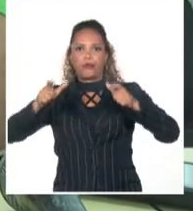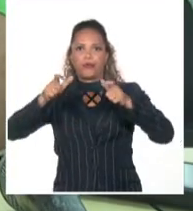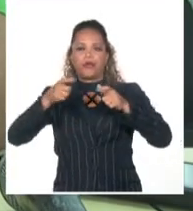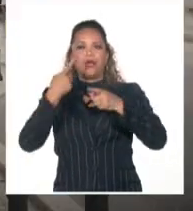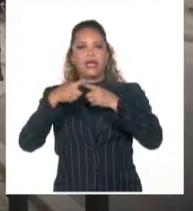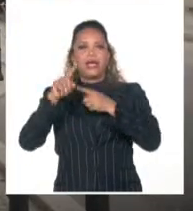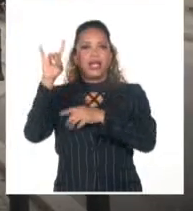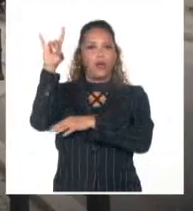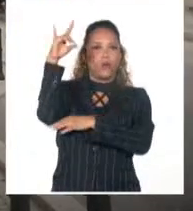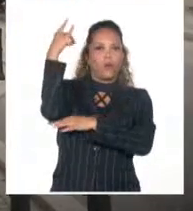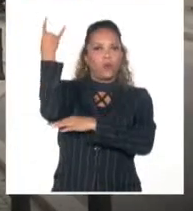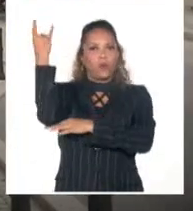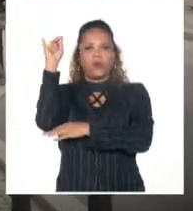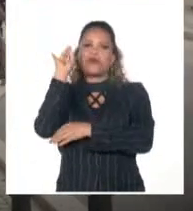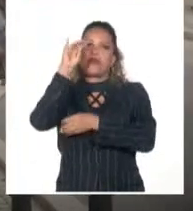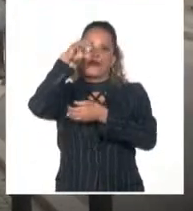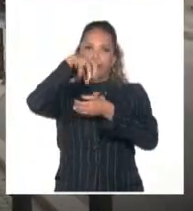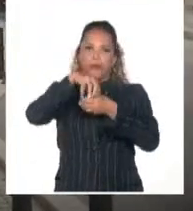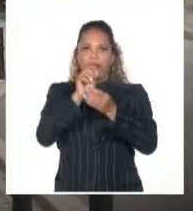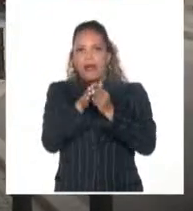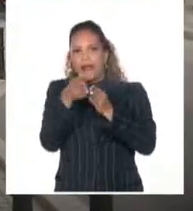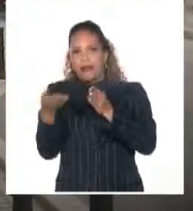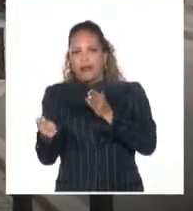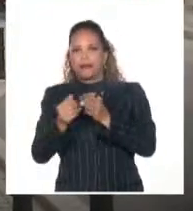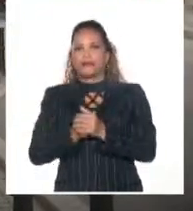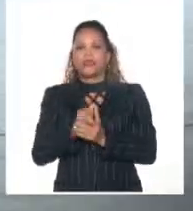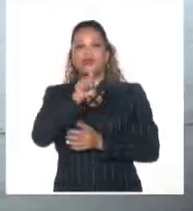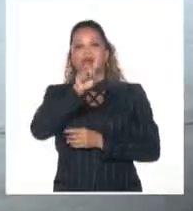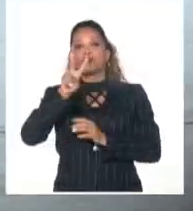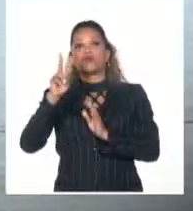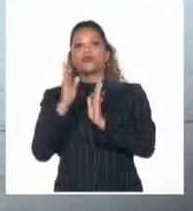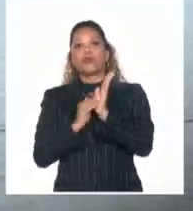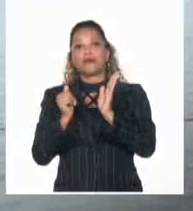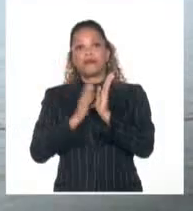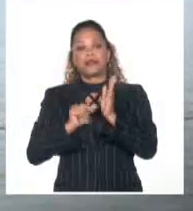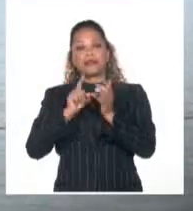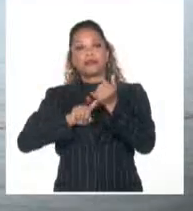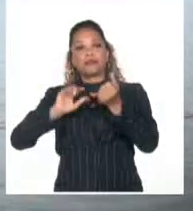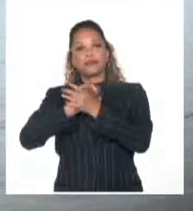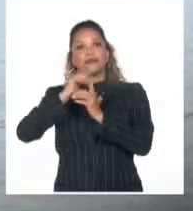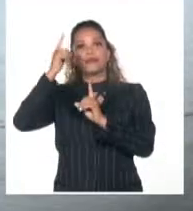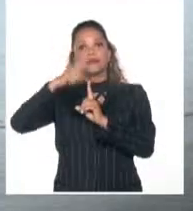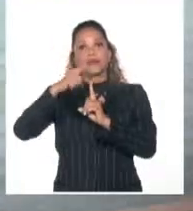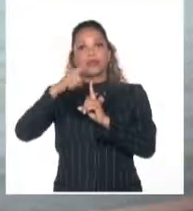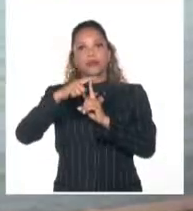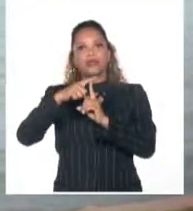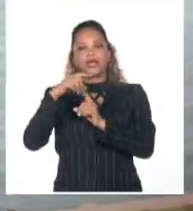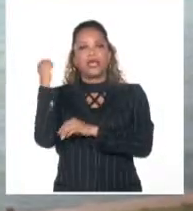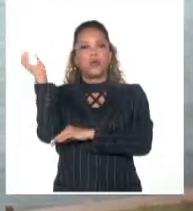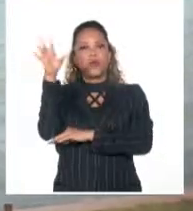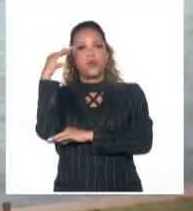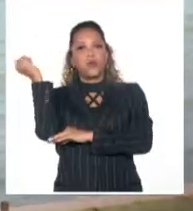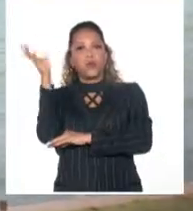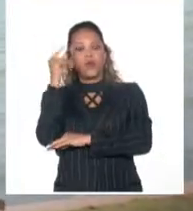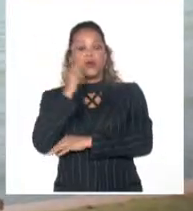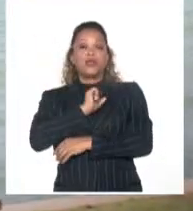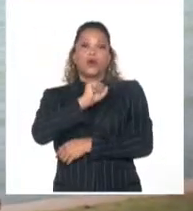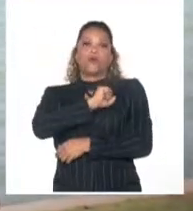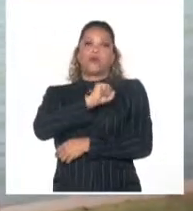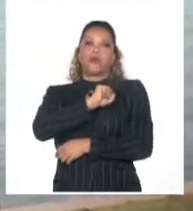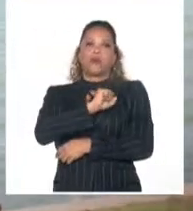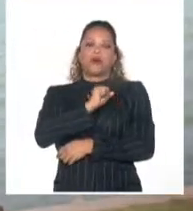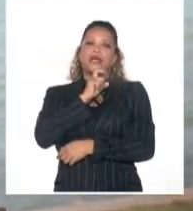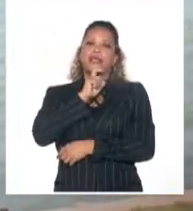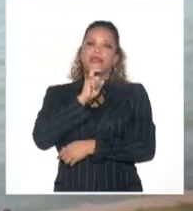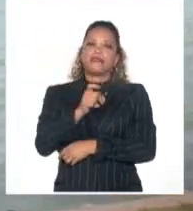en torres aisladas. Y en estos 12 meses en matanzas el claxon de las sirenas asusta. Ha sido bien difícil levantarse